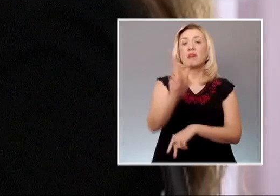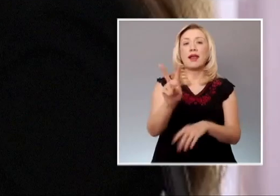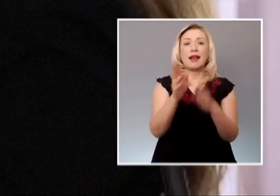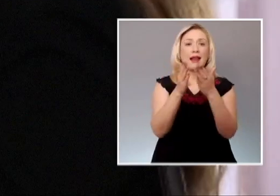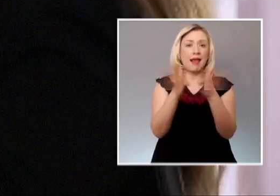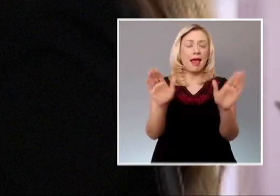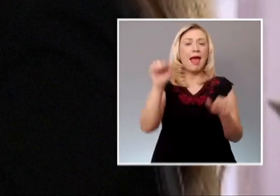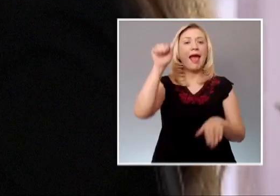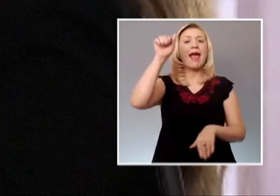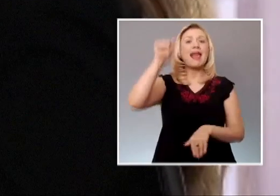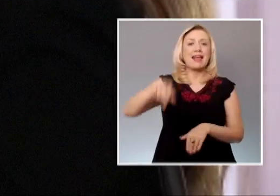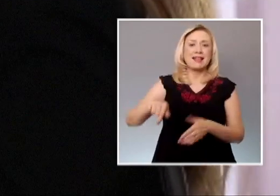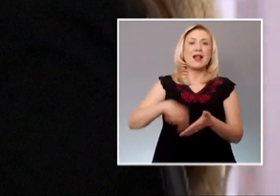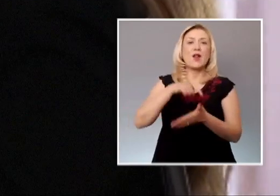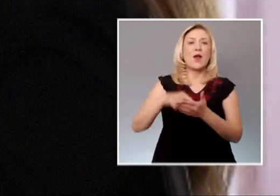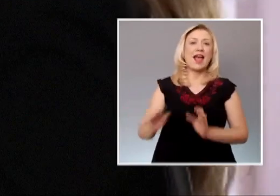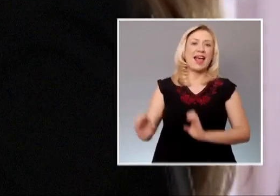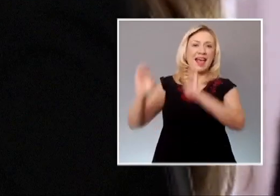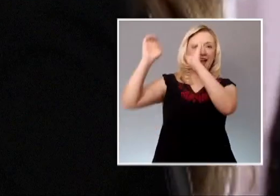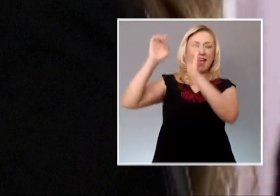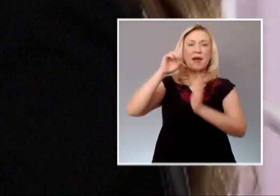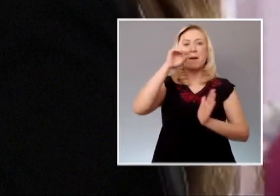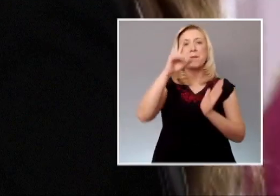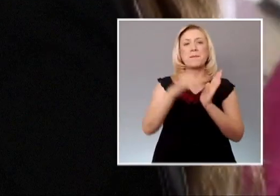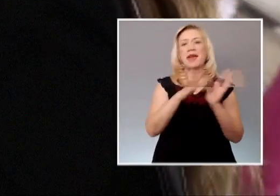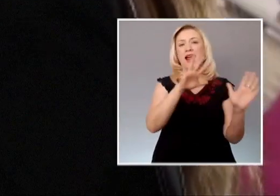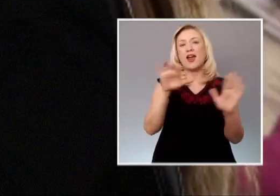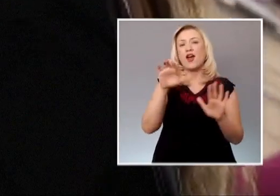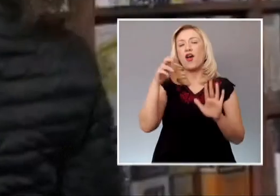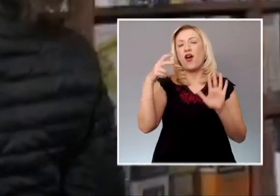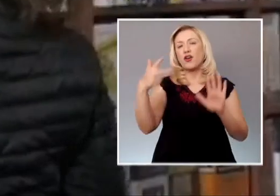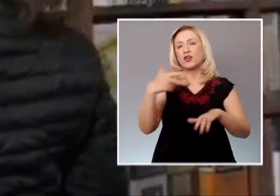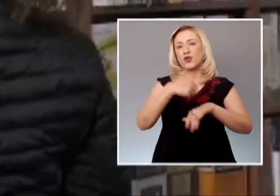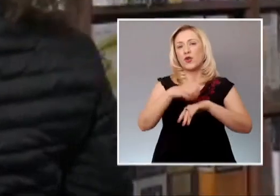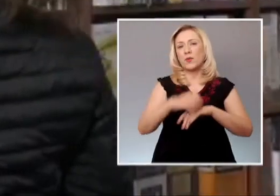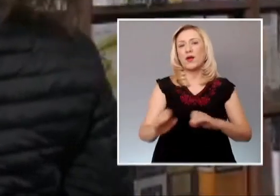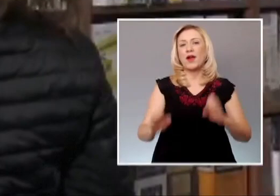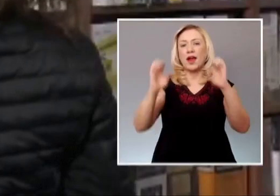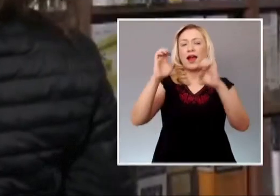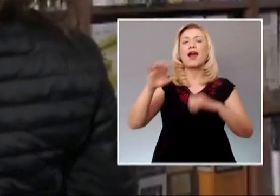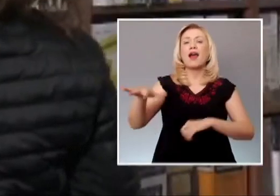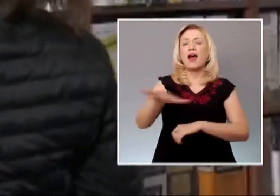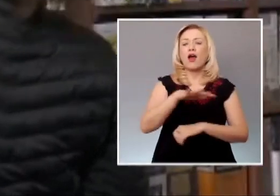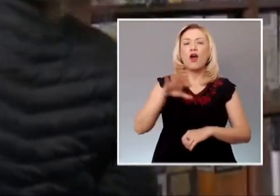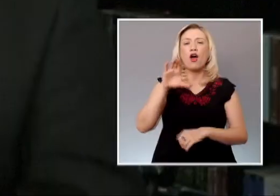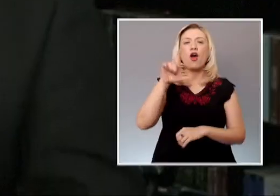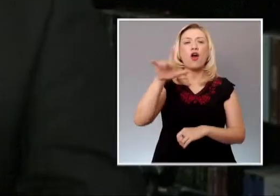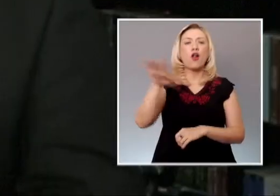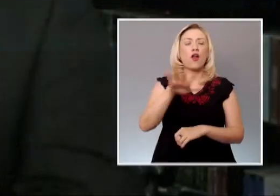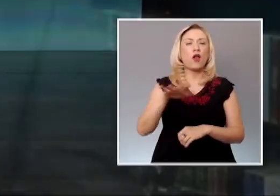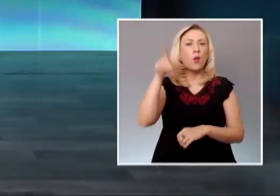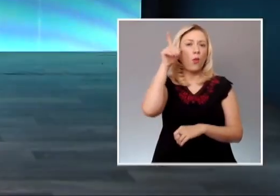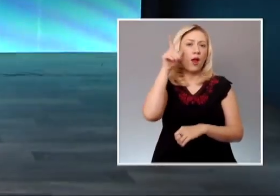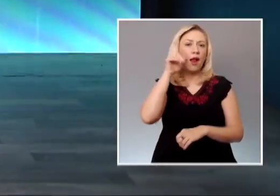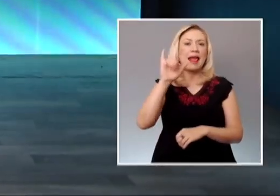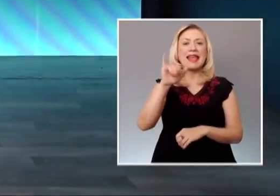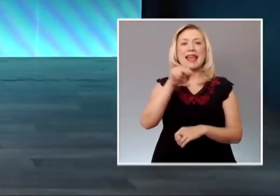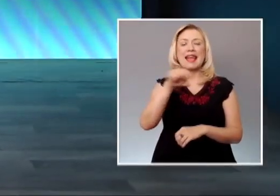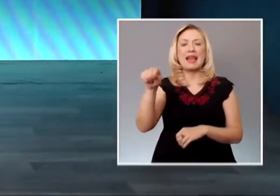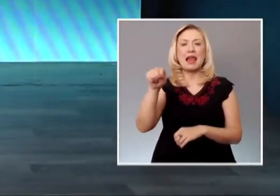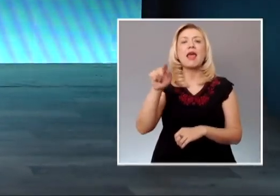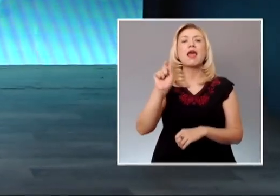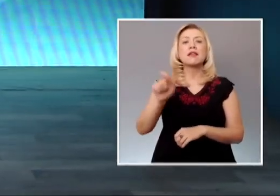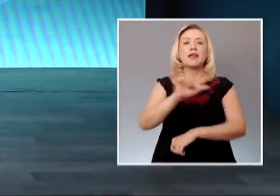edificio de Revolución 1508 en la colonia Guadalupeín, en la alcaldía Álvaro Obregón. Es la información que tenemos.